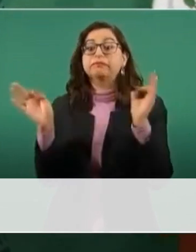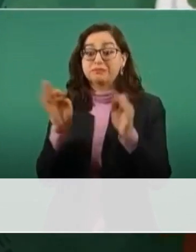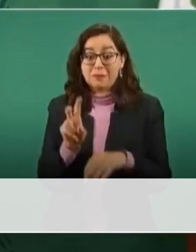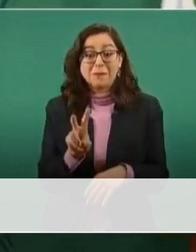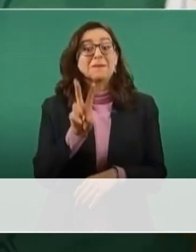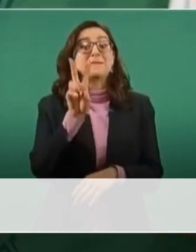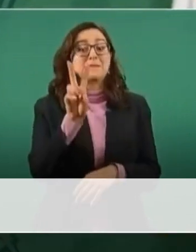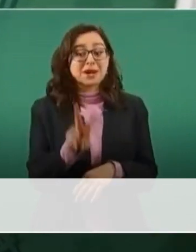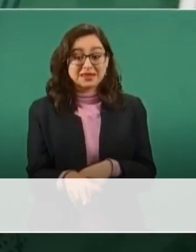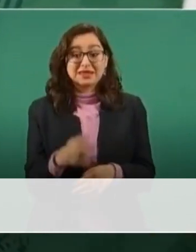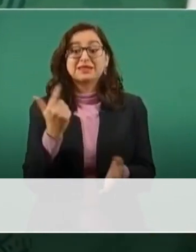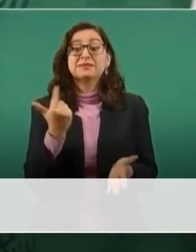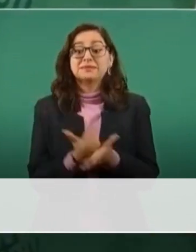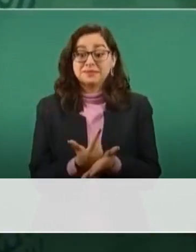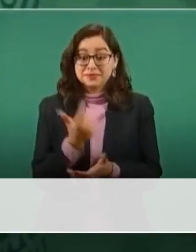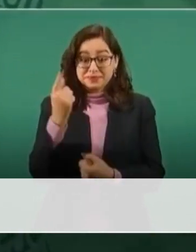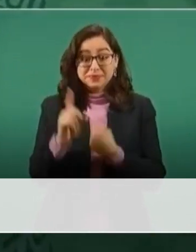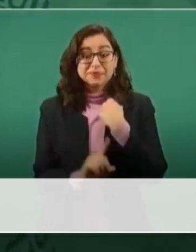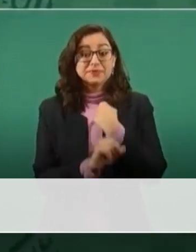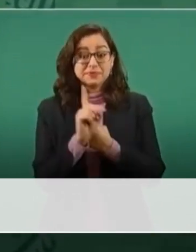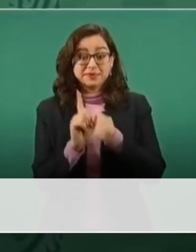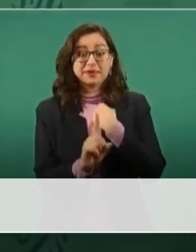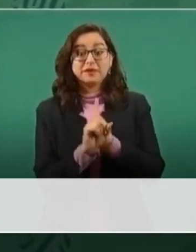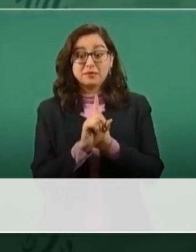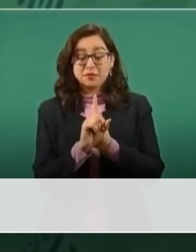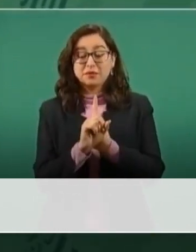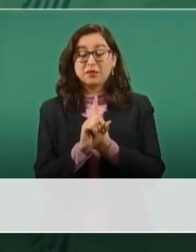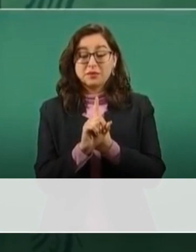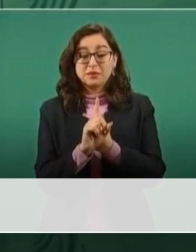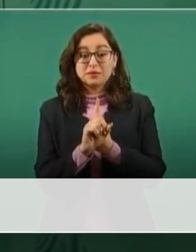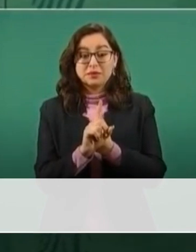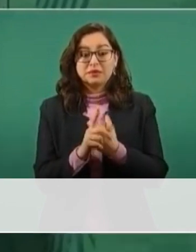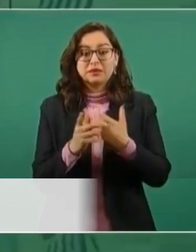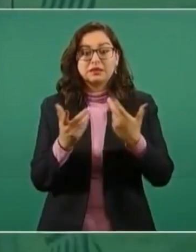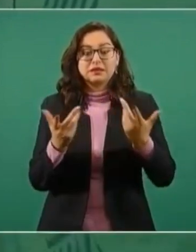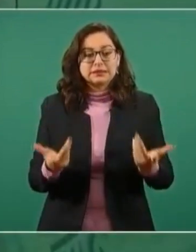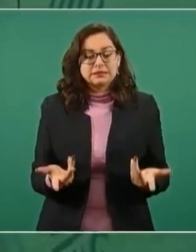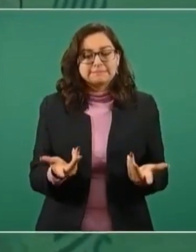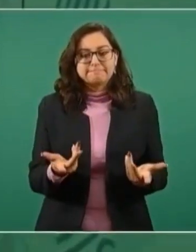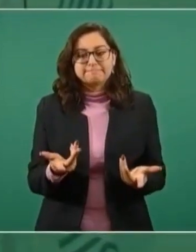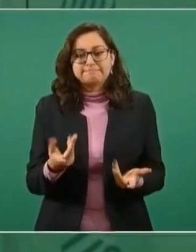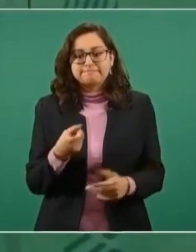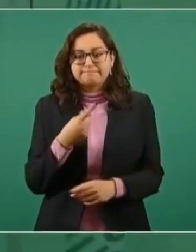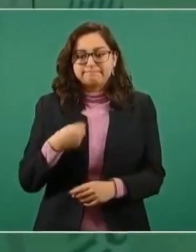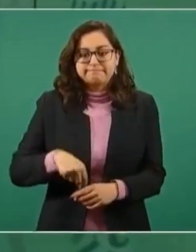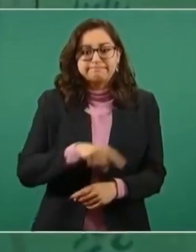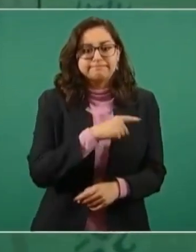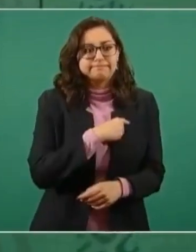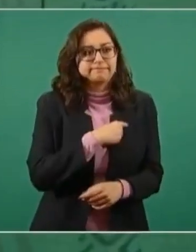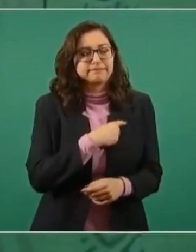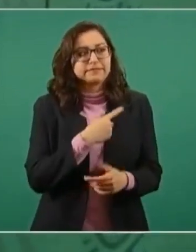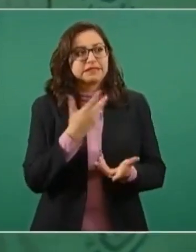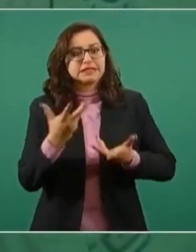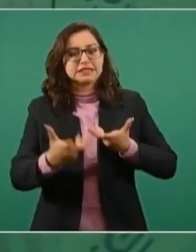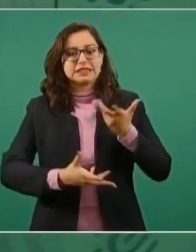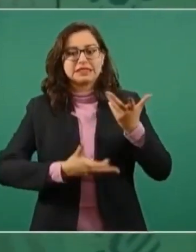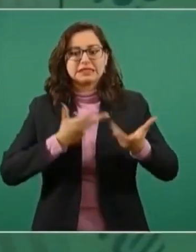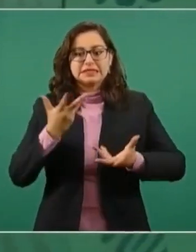situación en Texas. Nosotros estamos enfrentando el problema